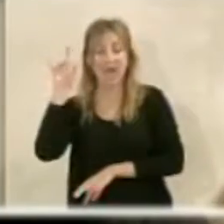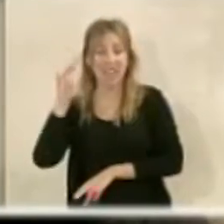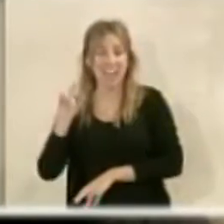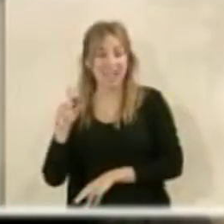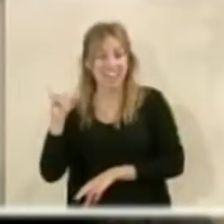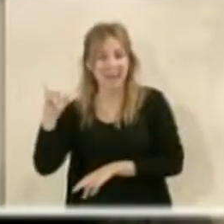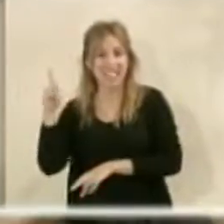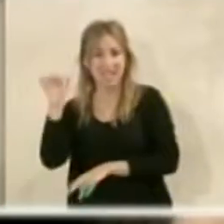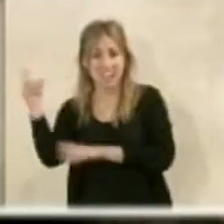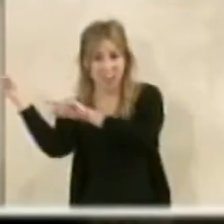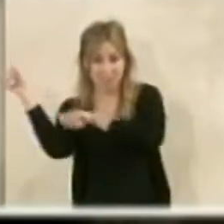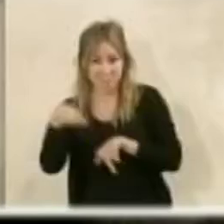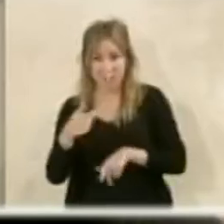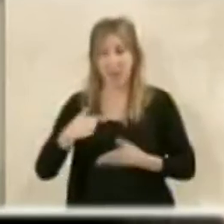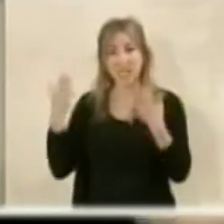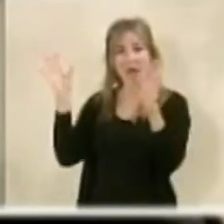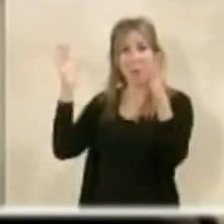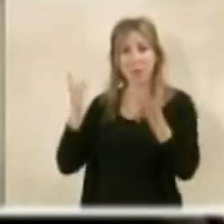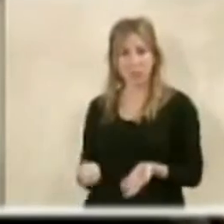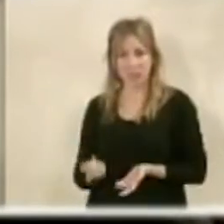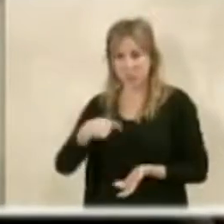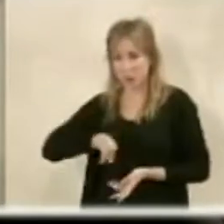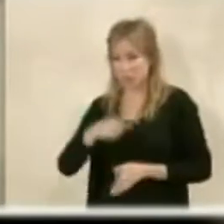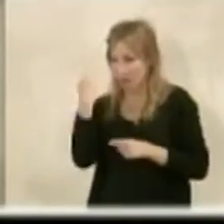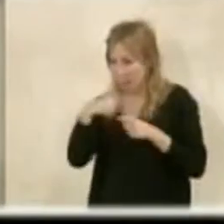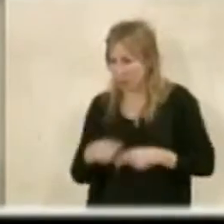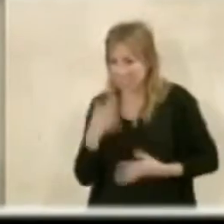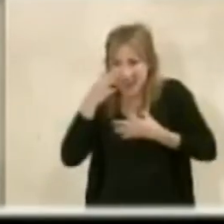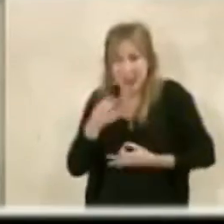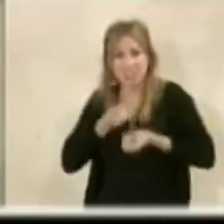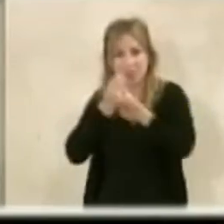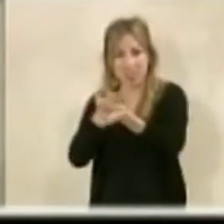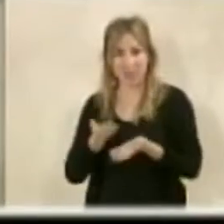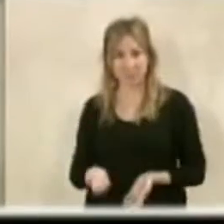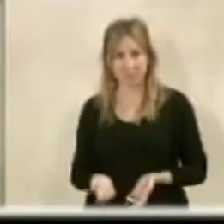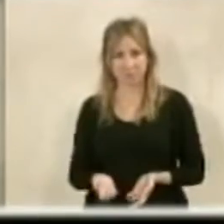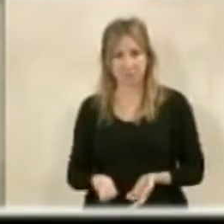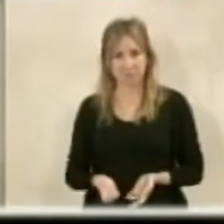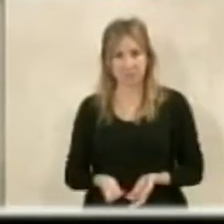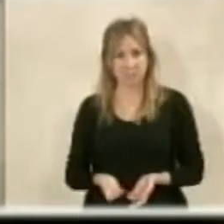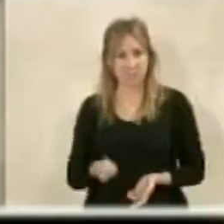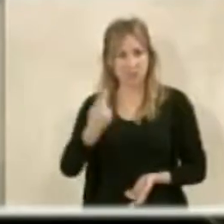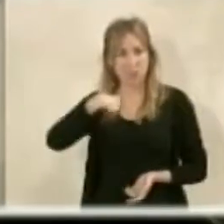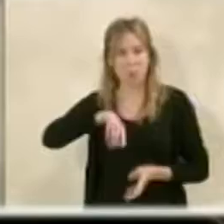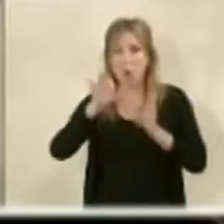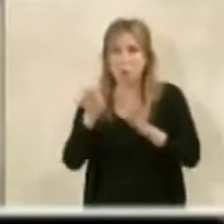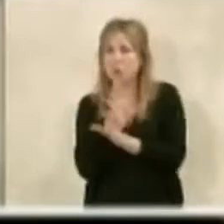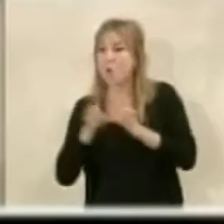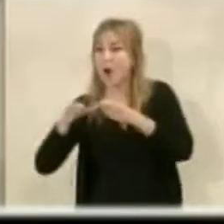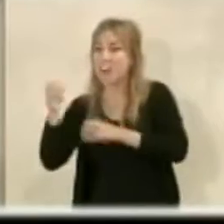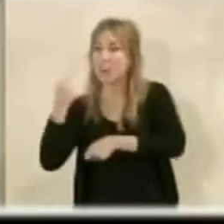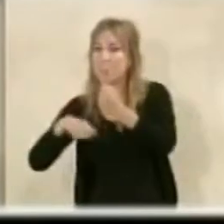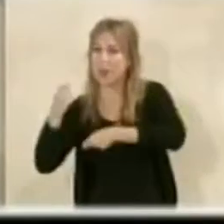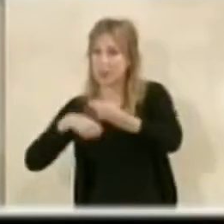IKEA? No, tenemos que decir las cosas como son. Sabemos que cada vez que aparece un área comercial